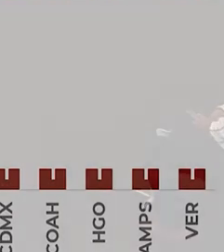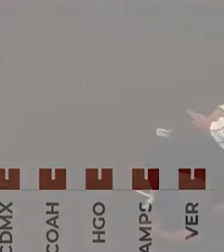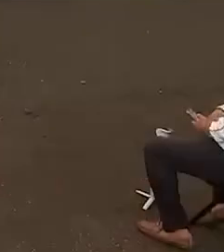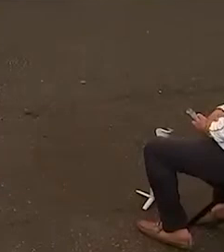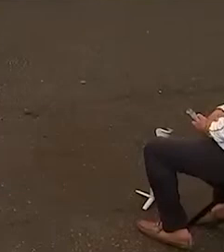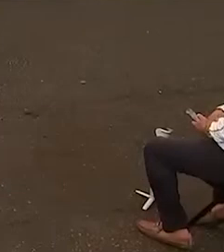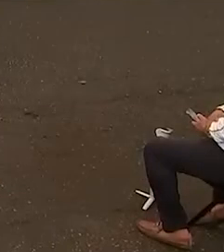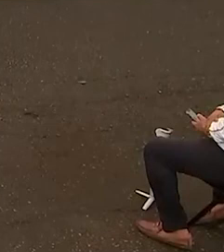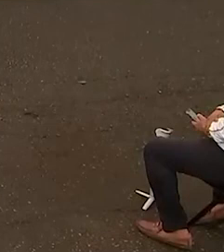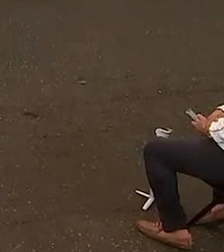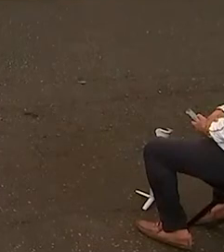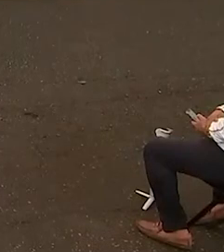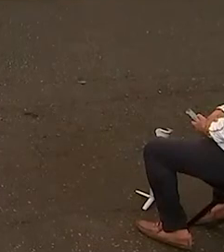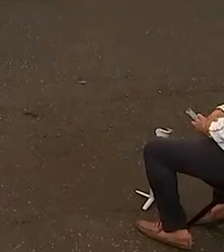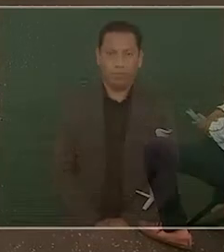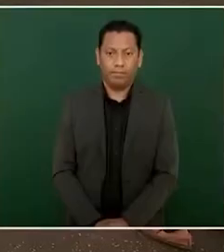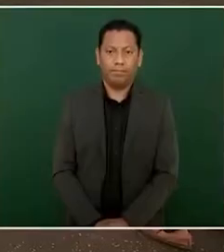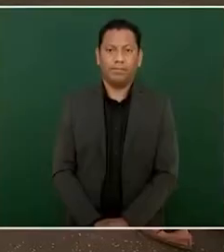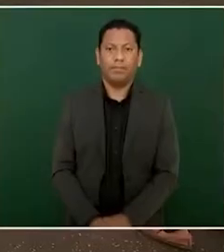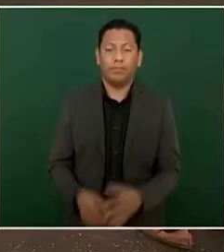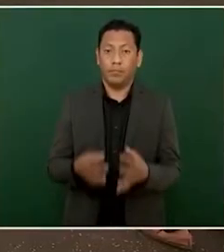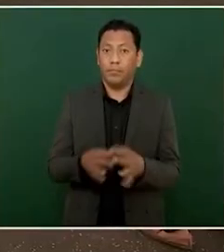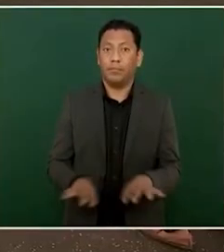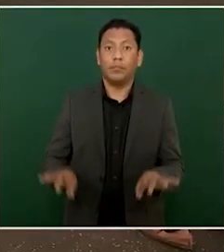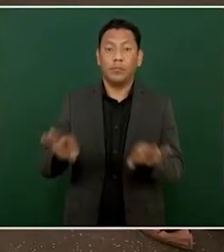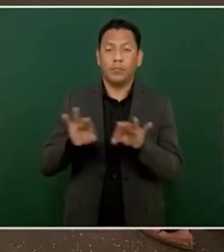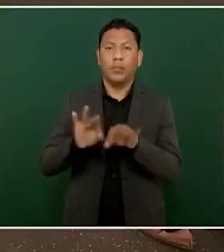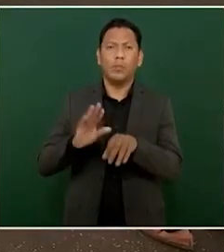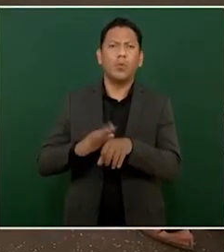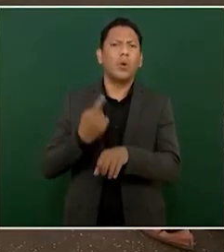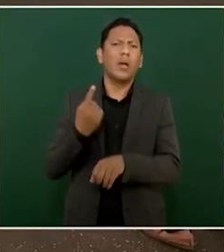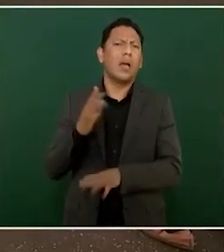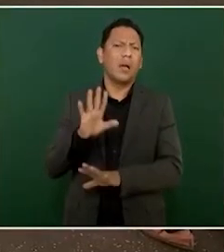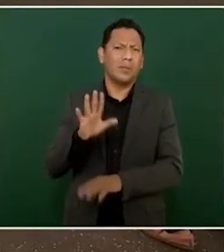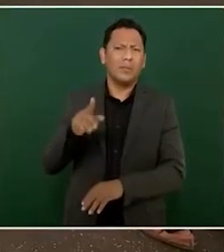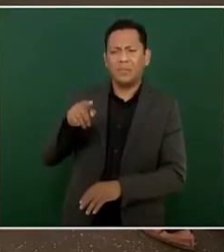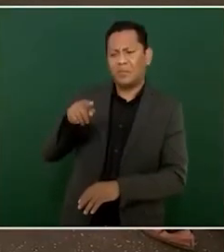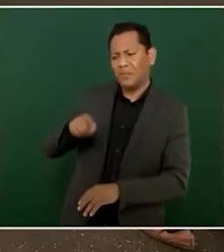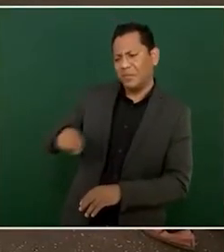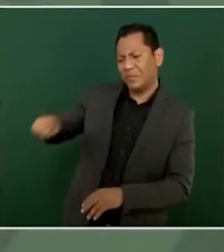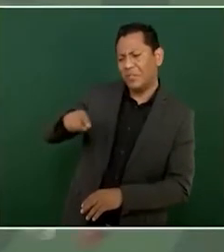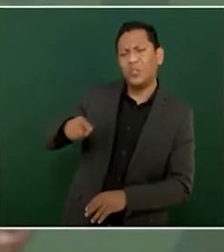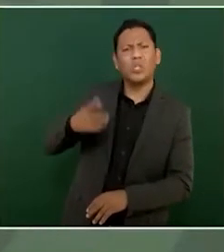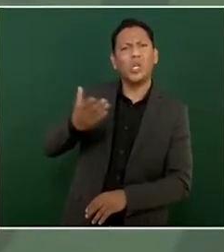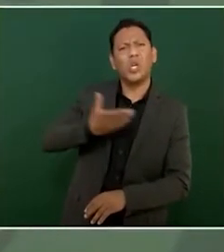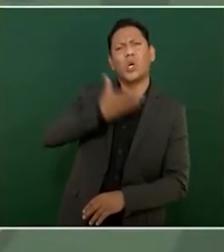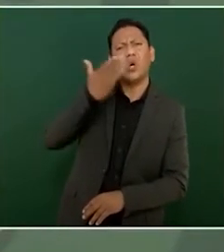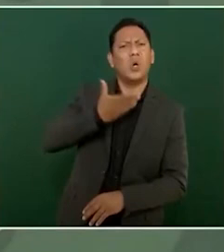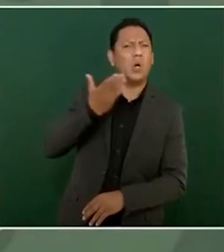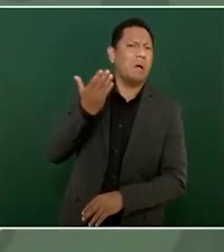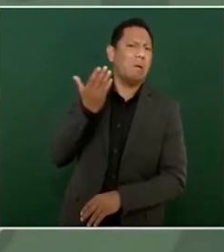quiere crear un ambiente de que en México